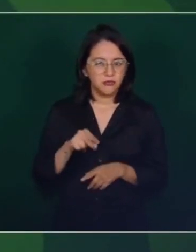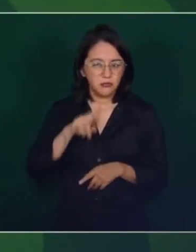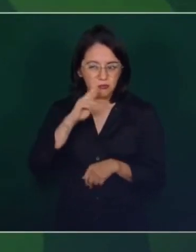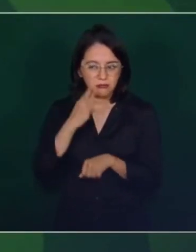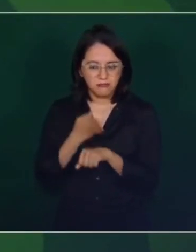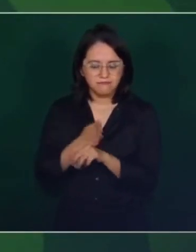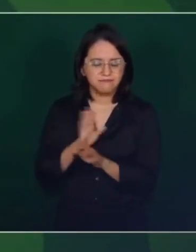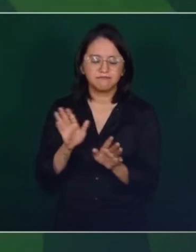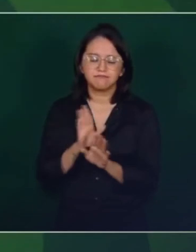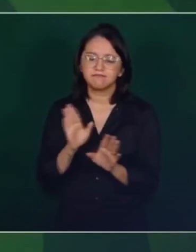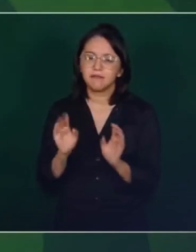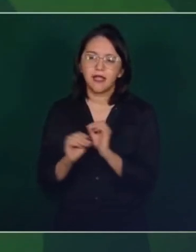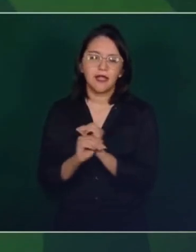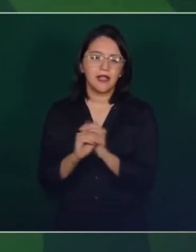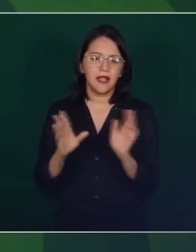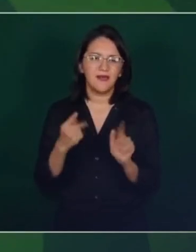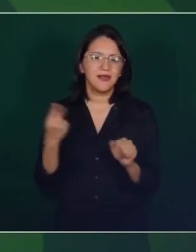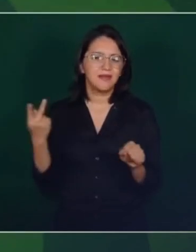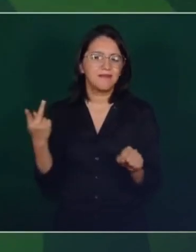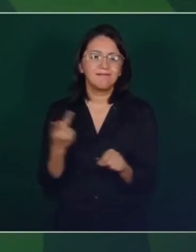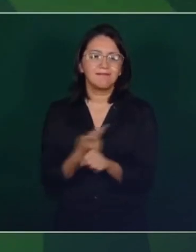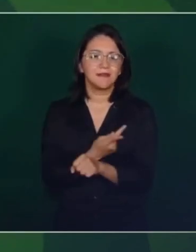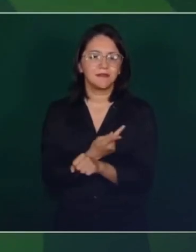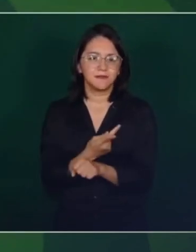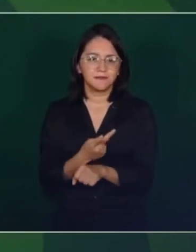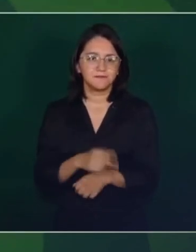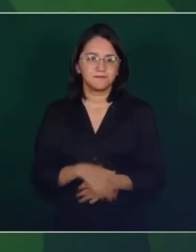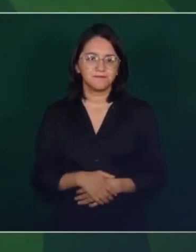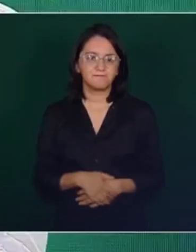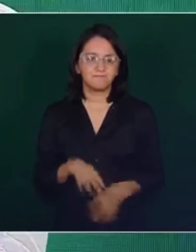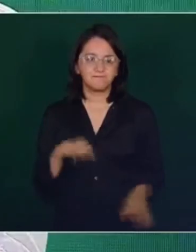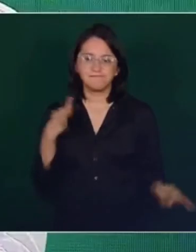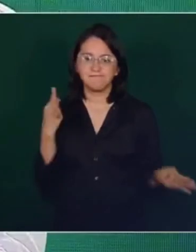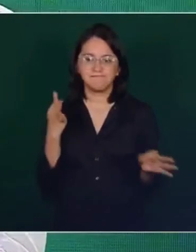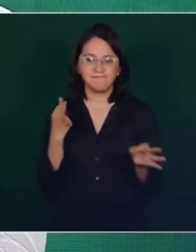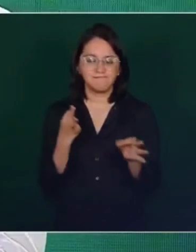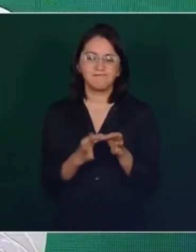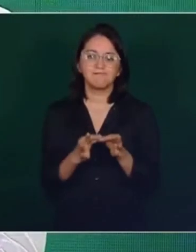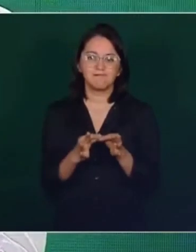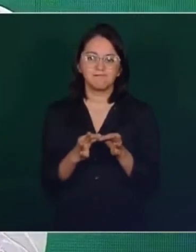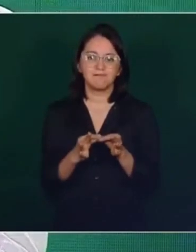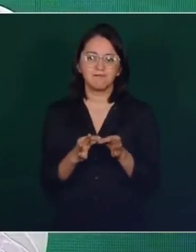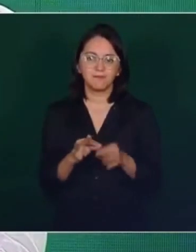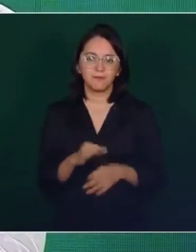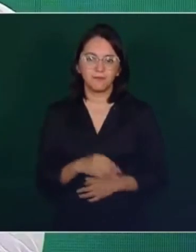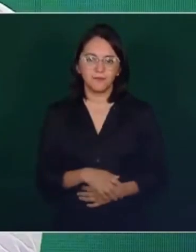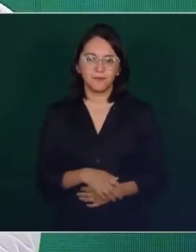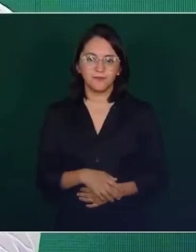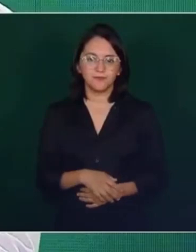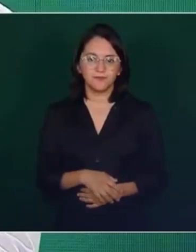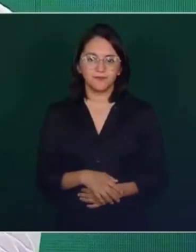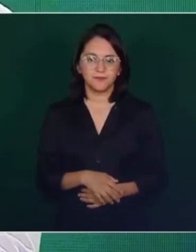realmente sucedió. Y es posible siempre